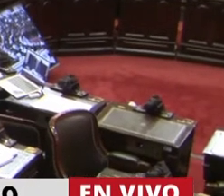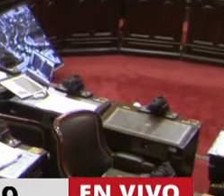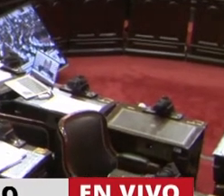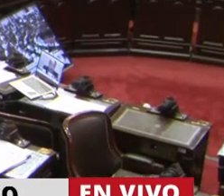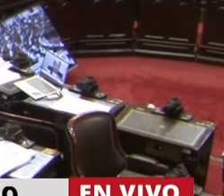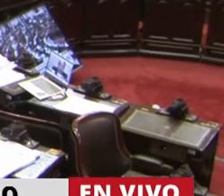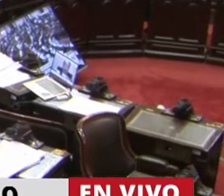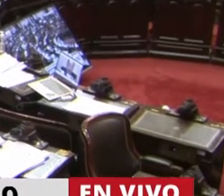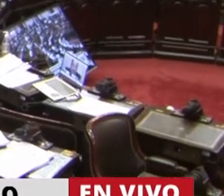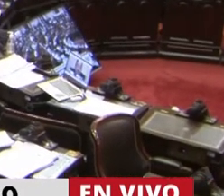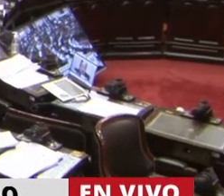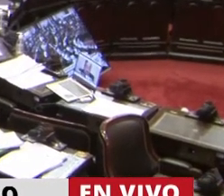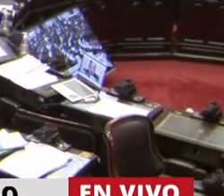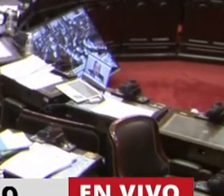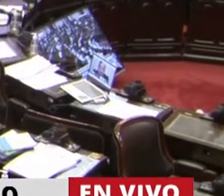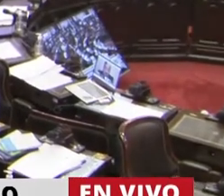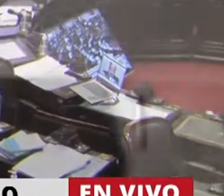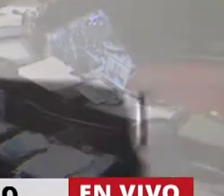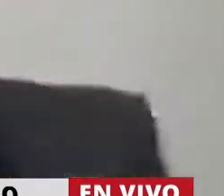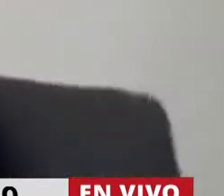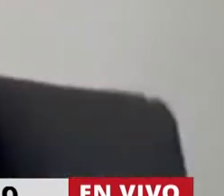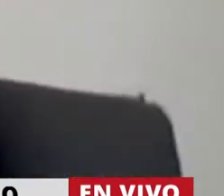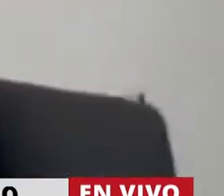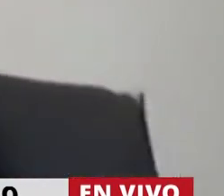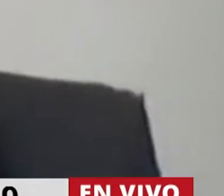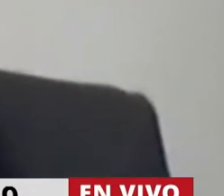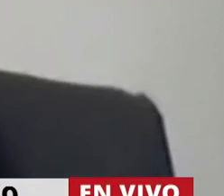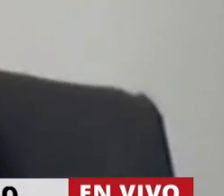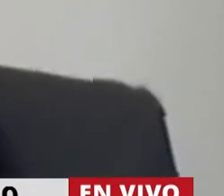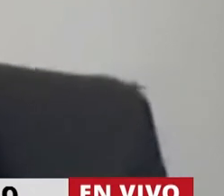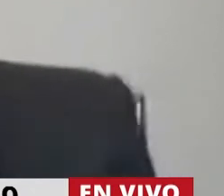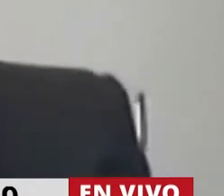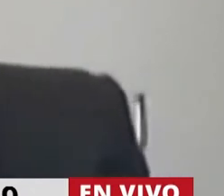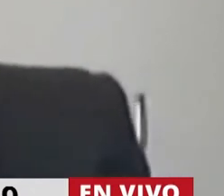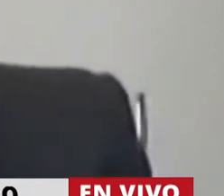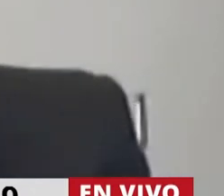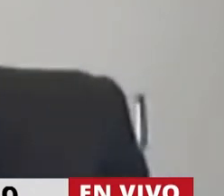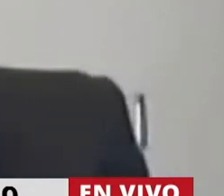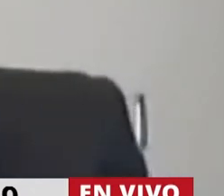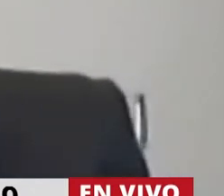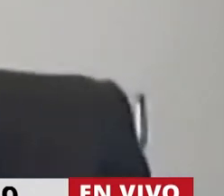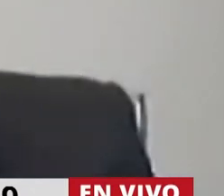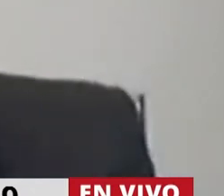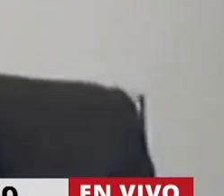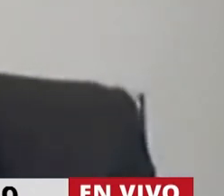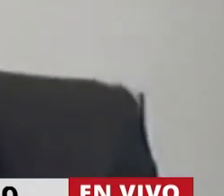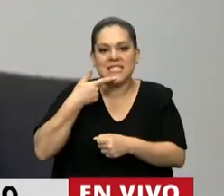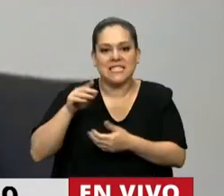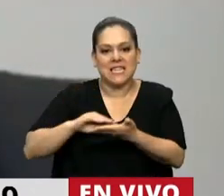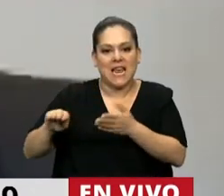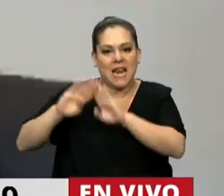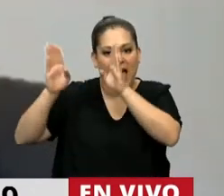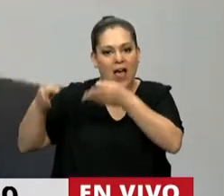Bueno, estamos en tratamiento en este caso de una media sanción, señor presidente, del Senado de la Nación,